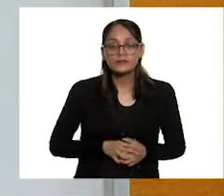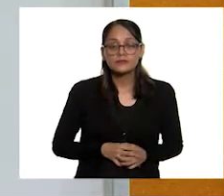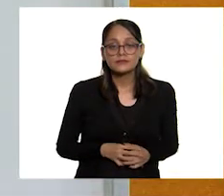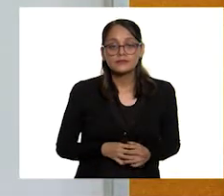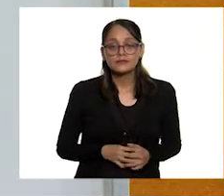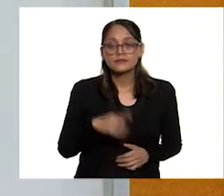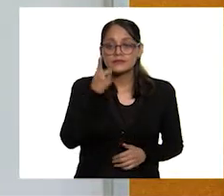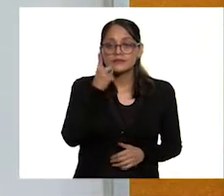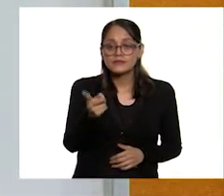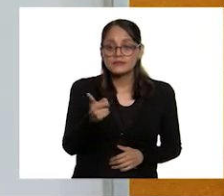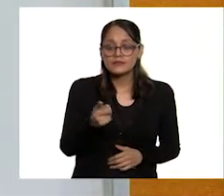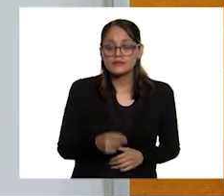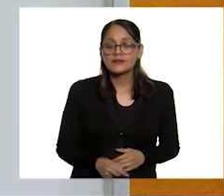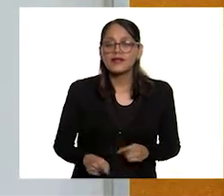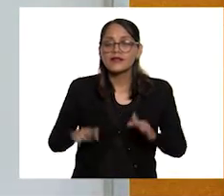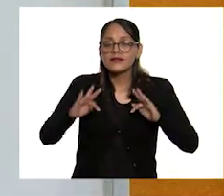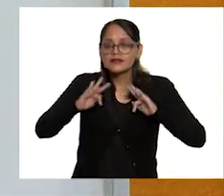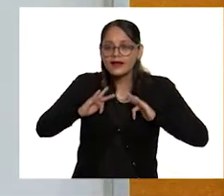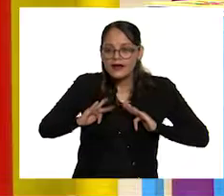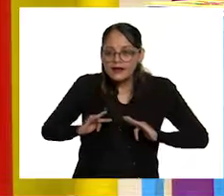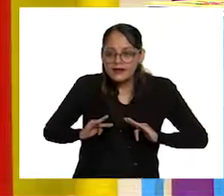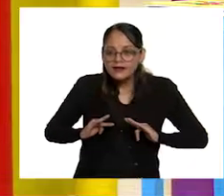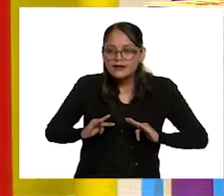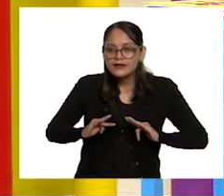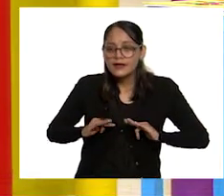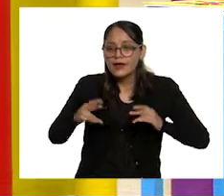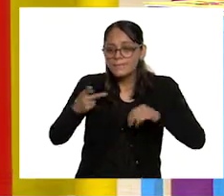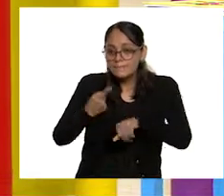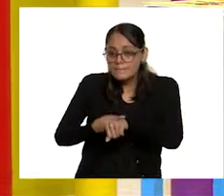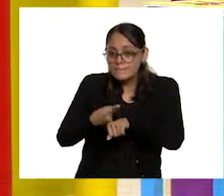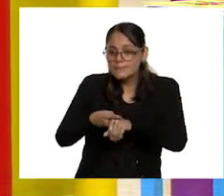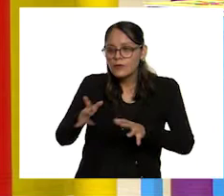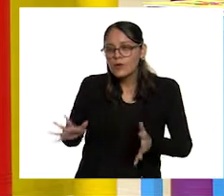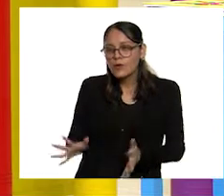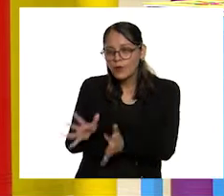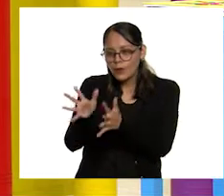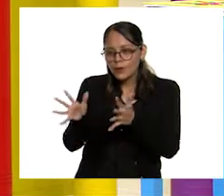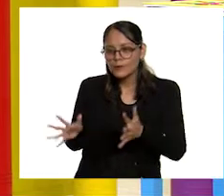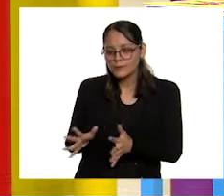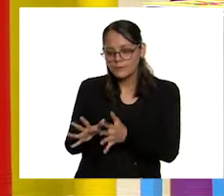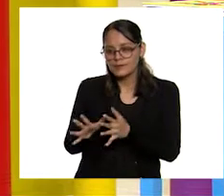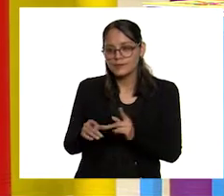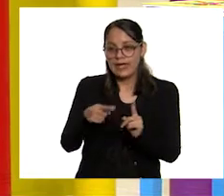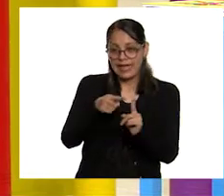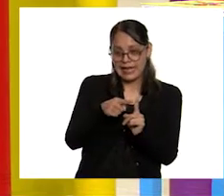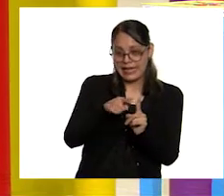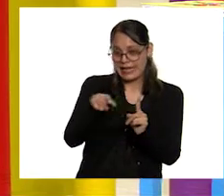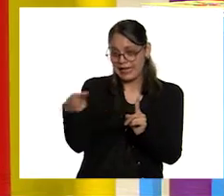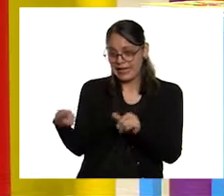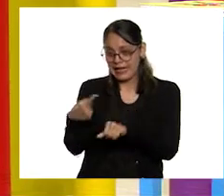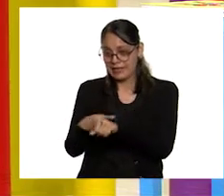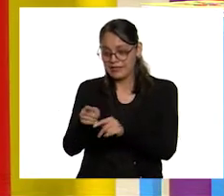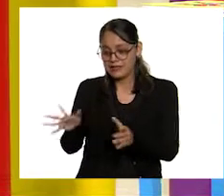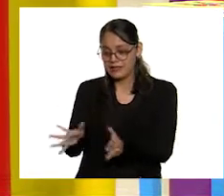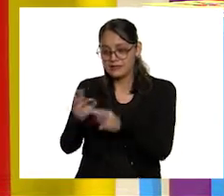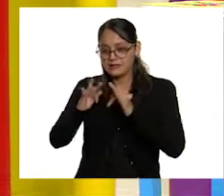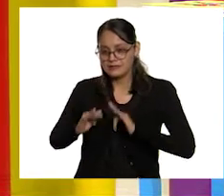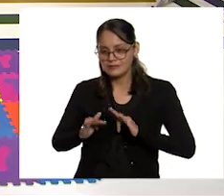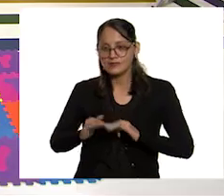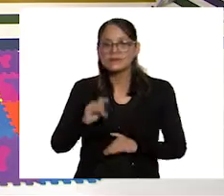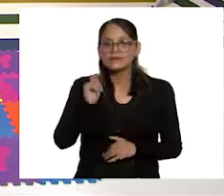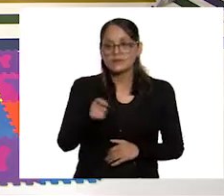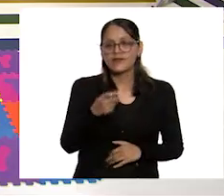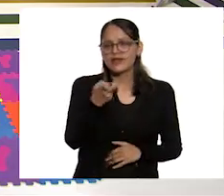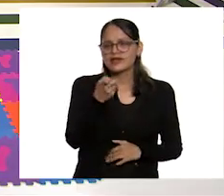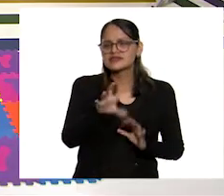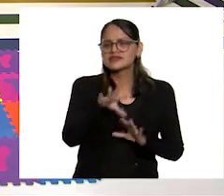dice, tranquilizan a las y los pacientes. Ajá. Que esa sería